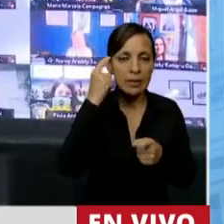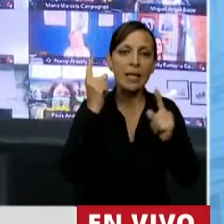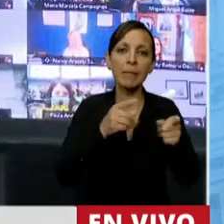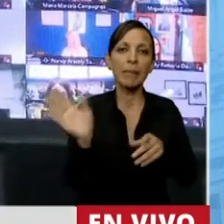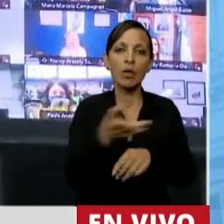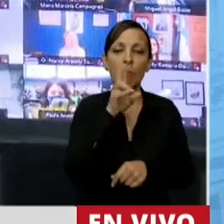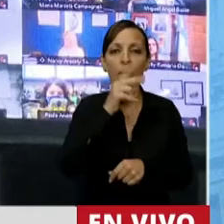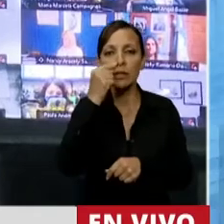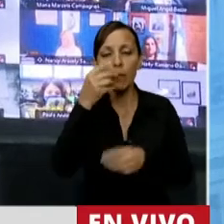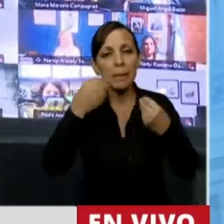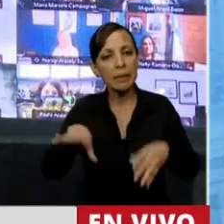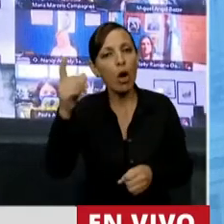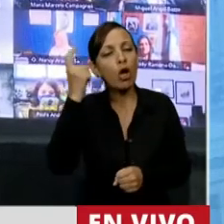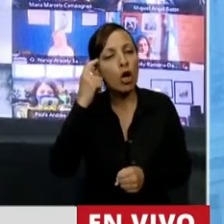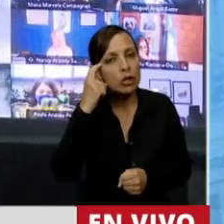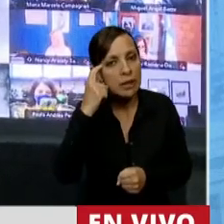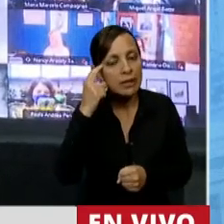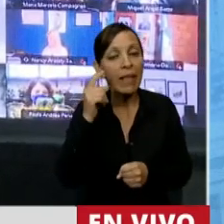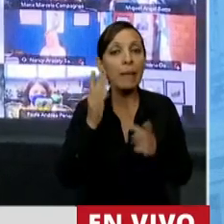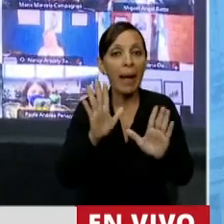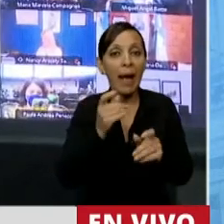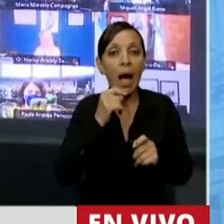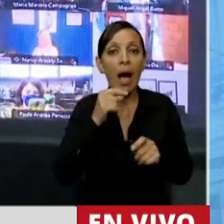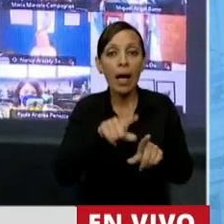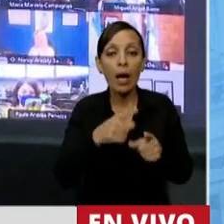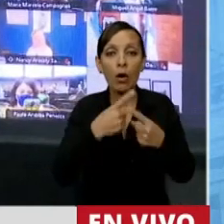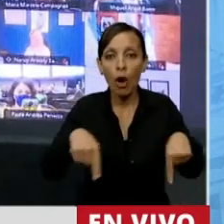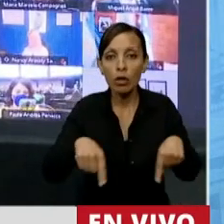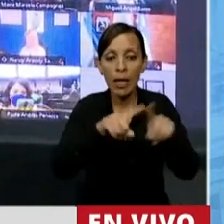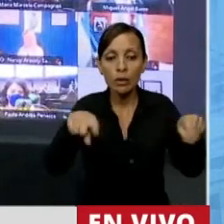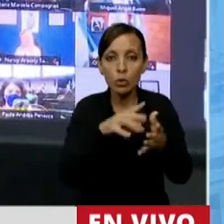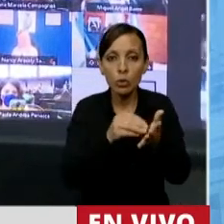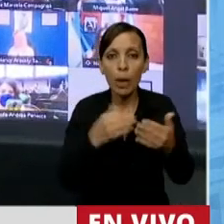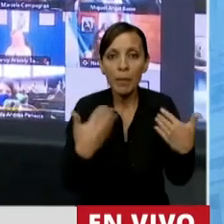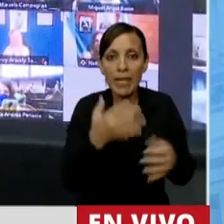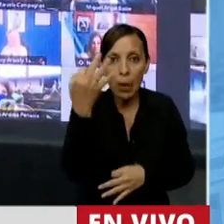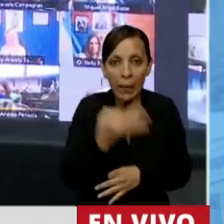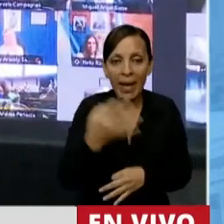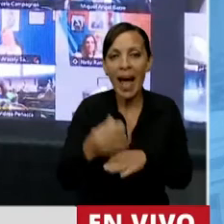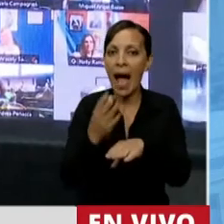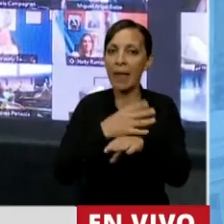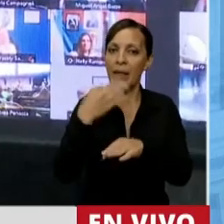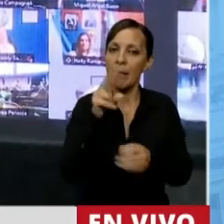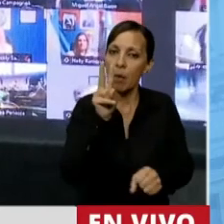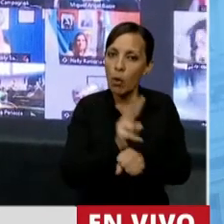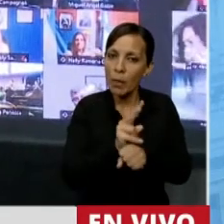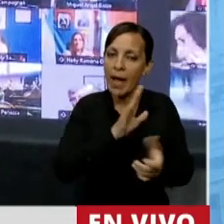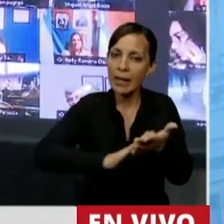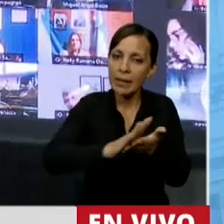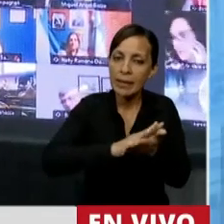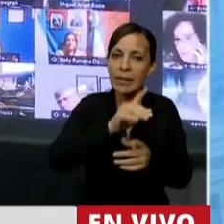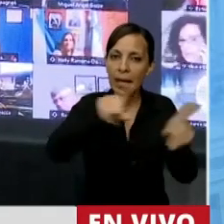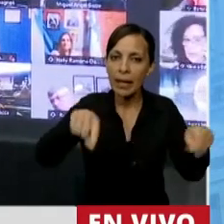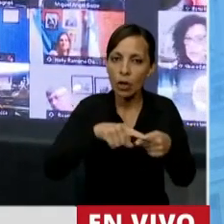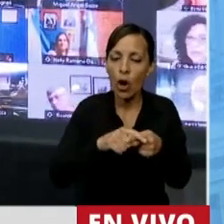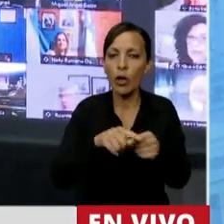todos y todas empecemos a tomar conciencia de que para poder hacer un uso adecuado del suelo tenemos que cuidar el territorio, tenemos que cuidar nuestra